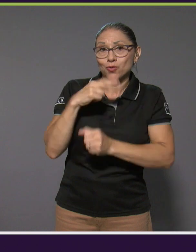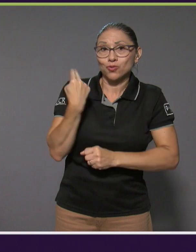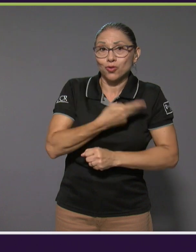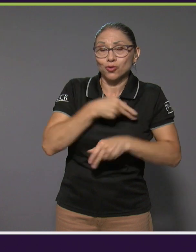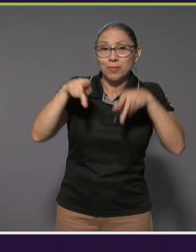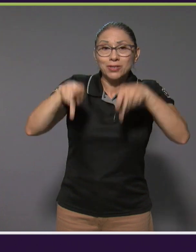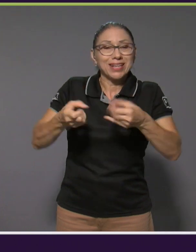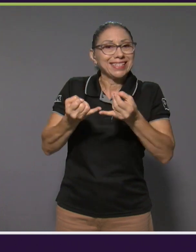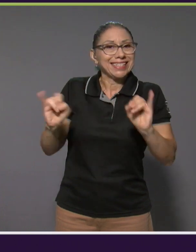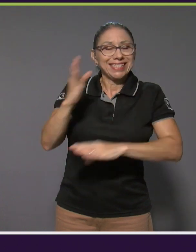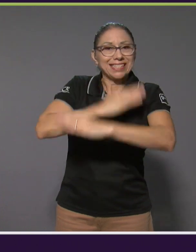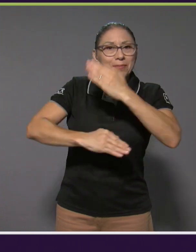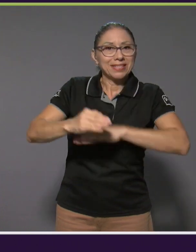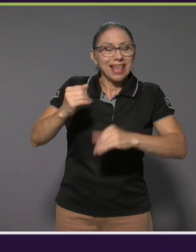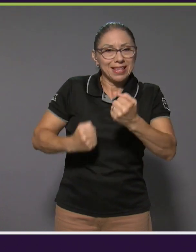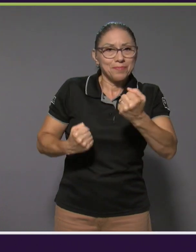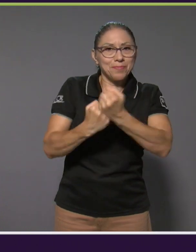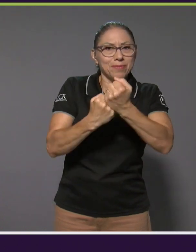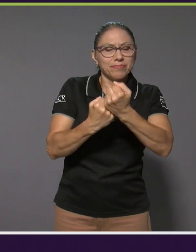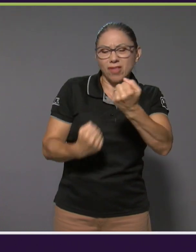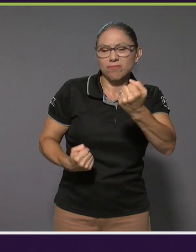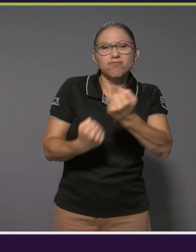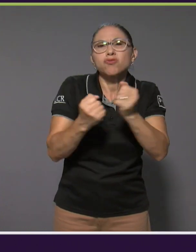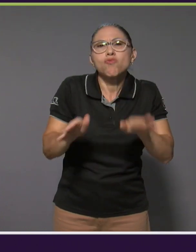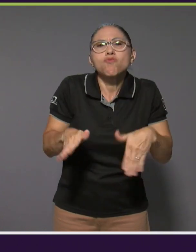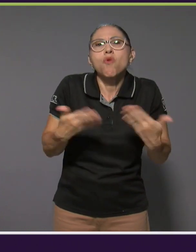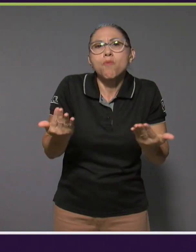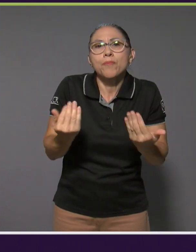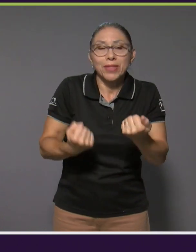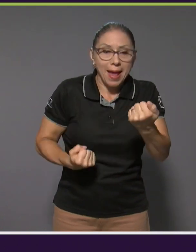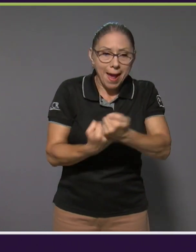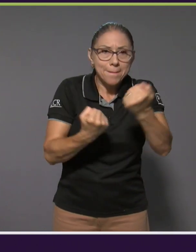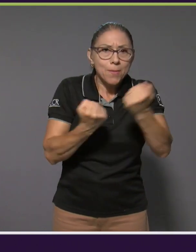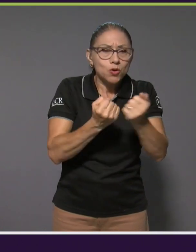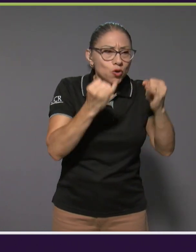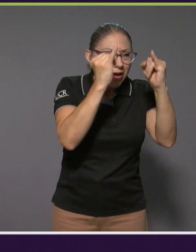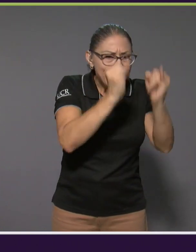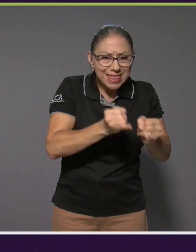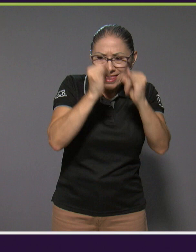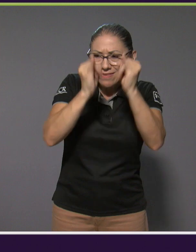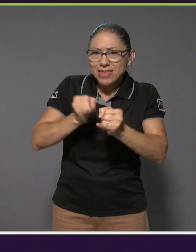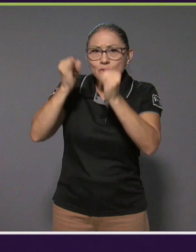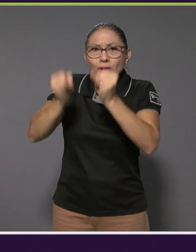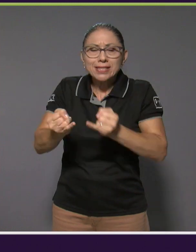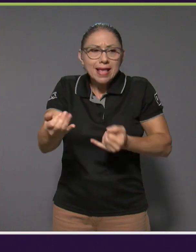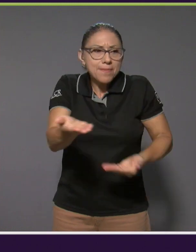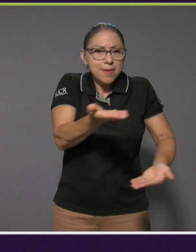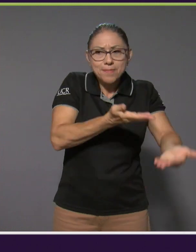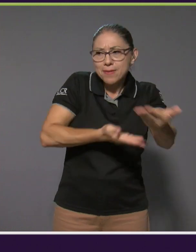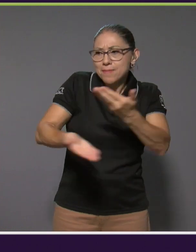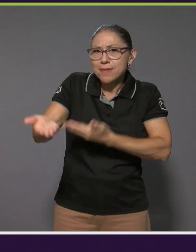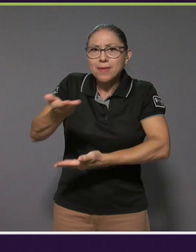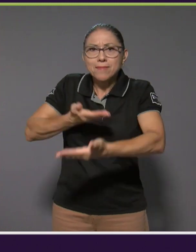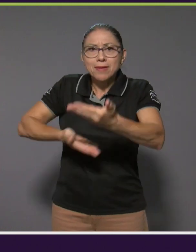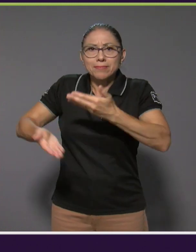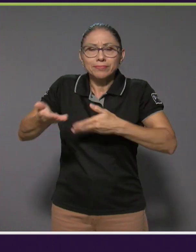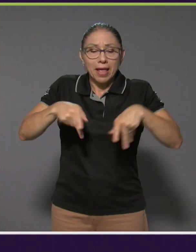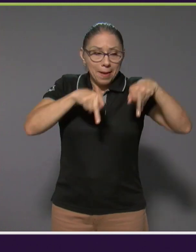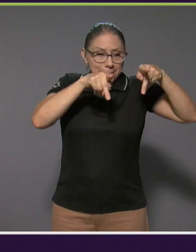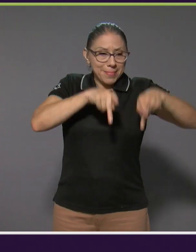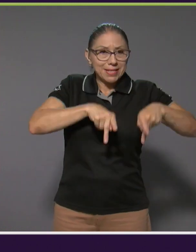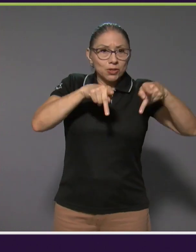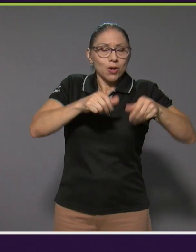allá para dar soporte. ¿Y qué es ese soporte? Es un apoyo individualizado, es una mediación que hace enlace entre la persona y las